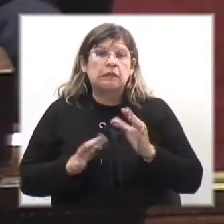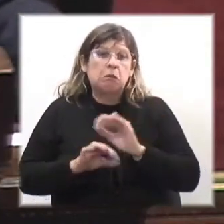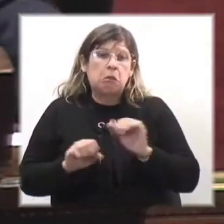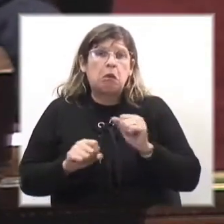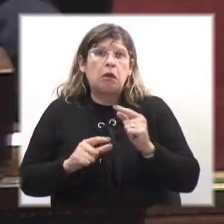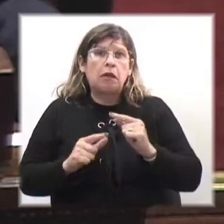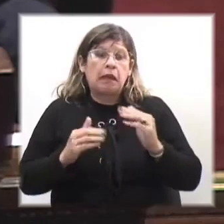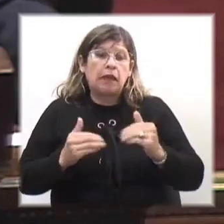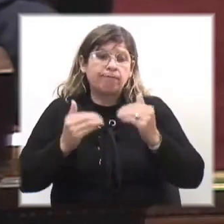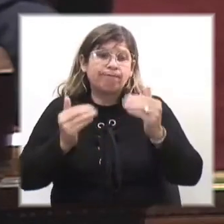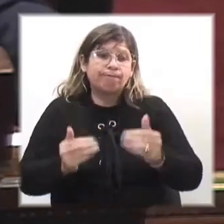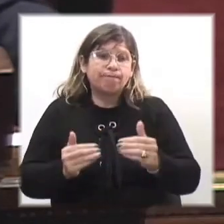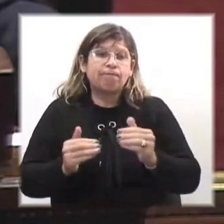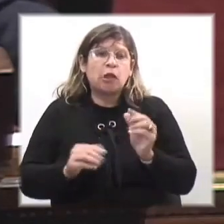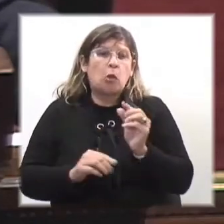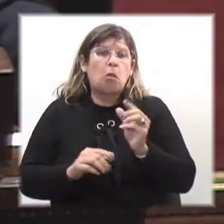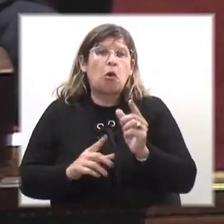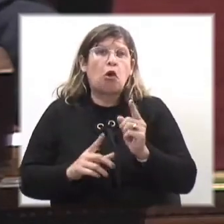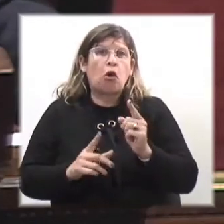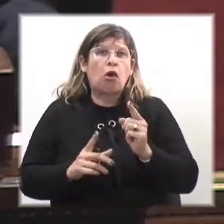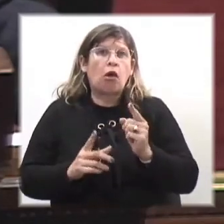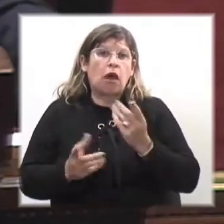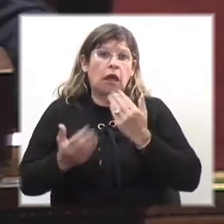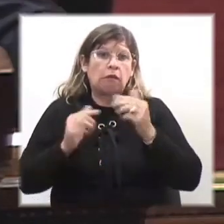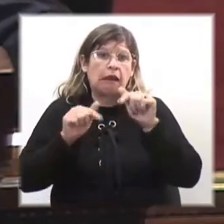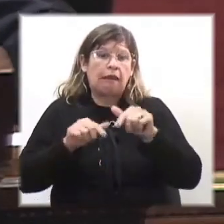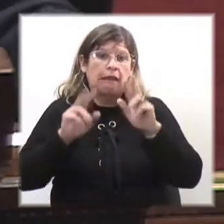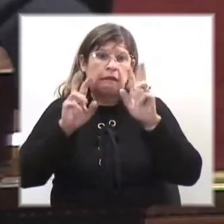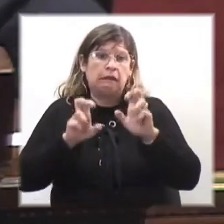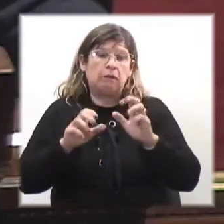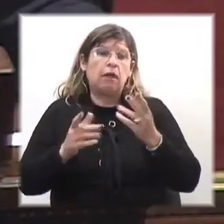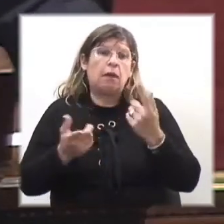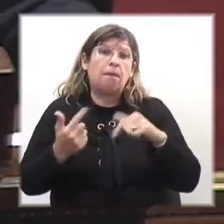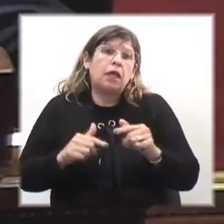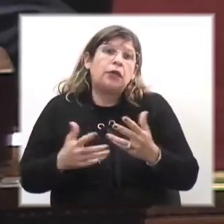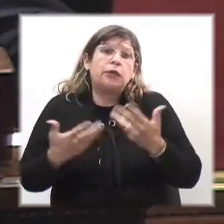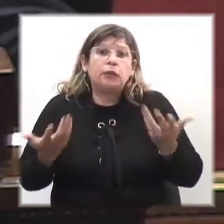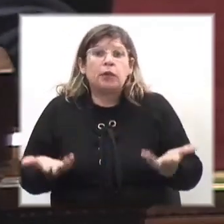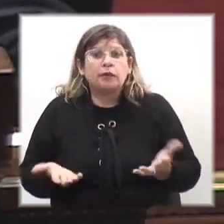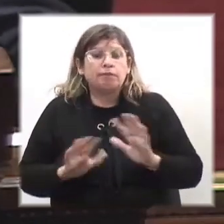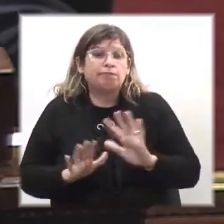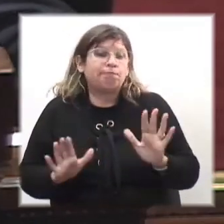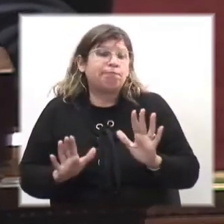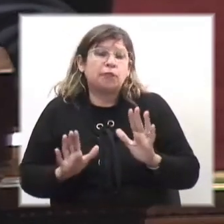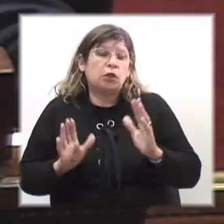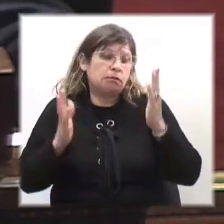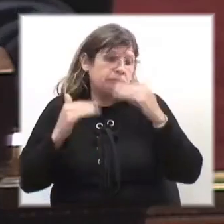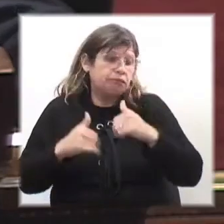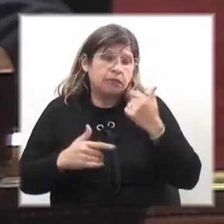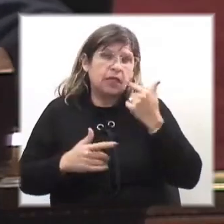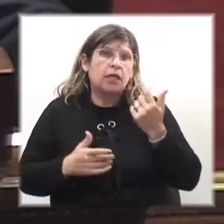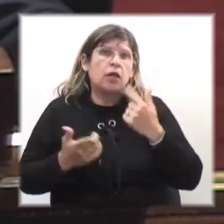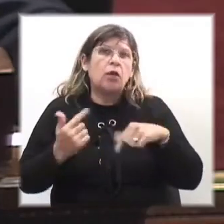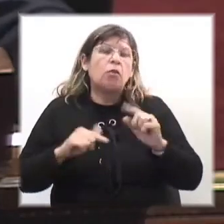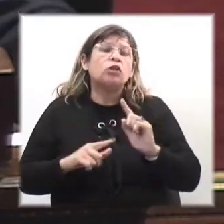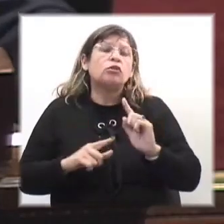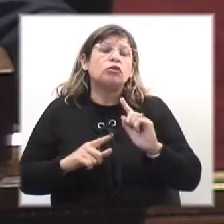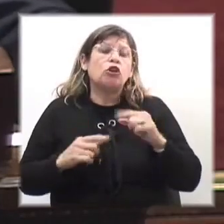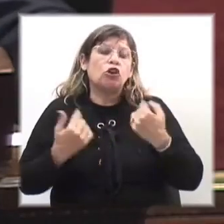se podía correr un poco el tratamiento de este tema, pero bueno, no lo logramos, por eso lo vamos a votar